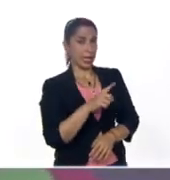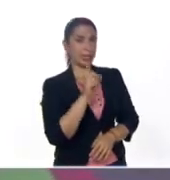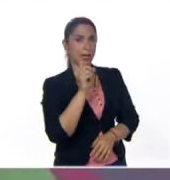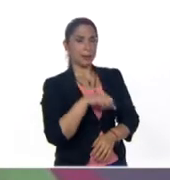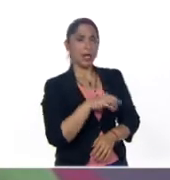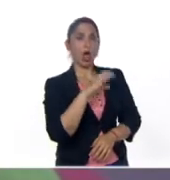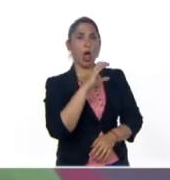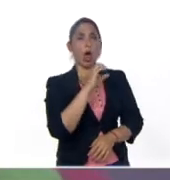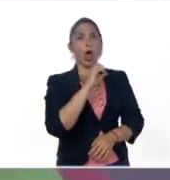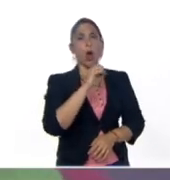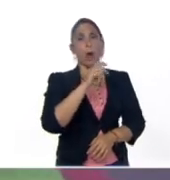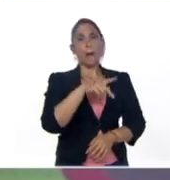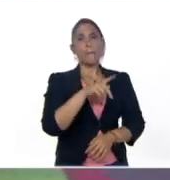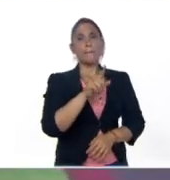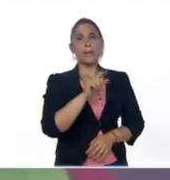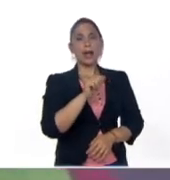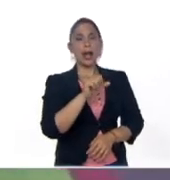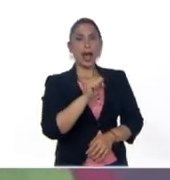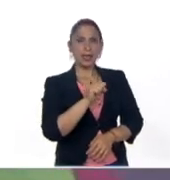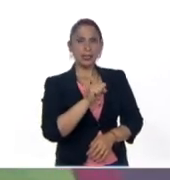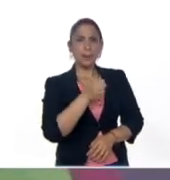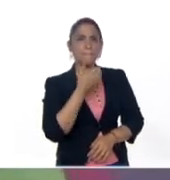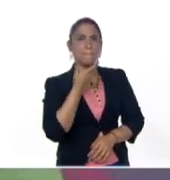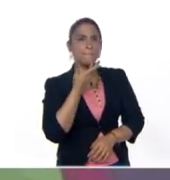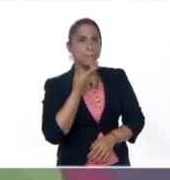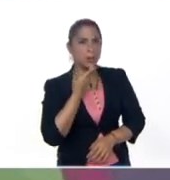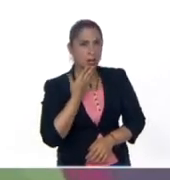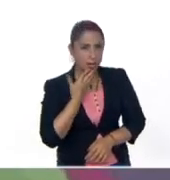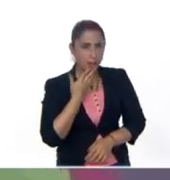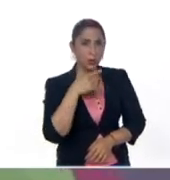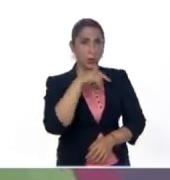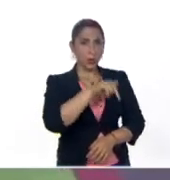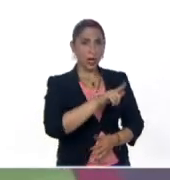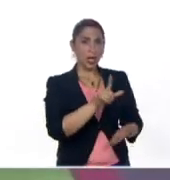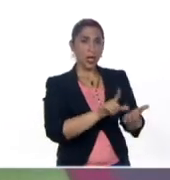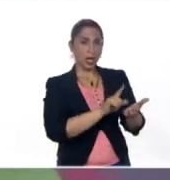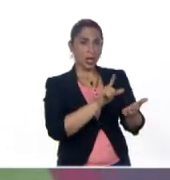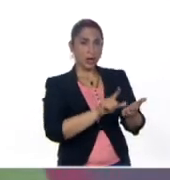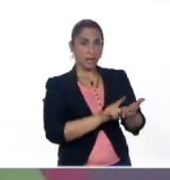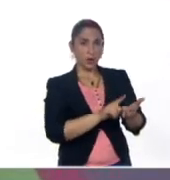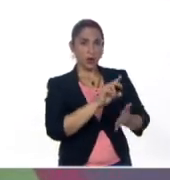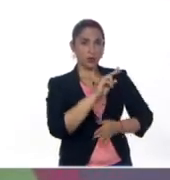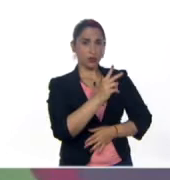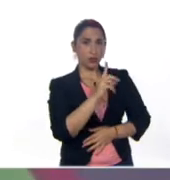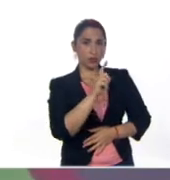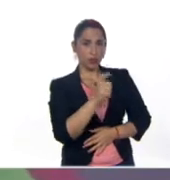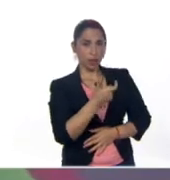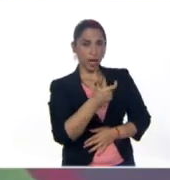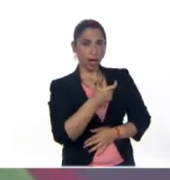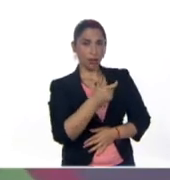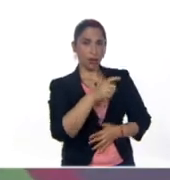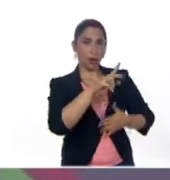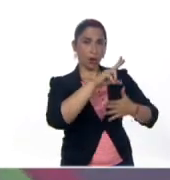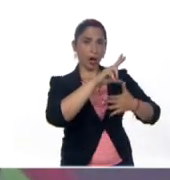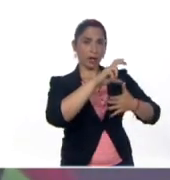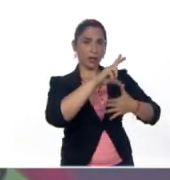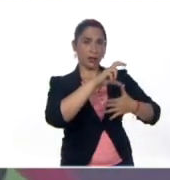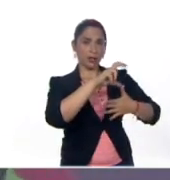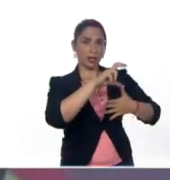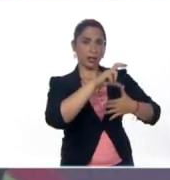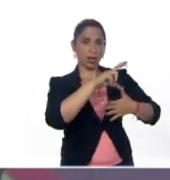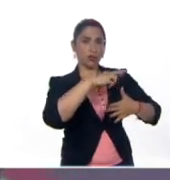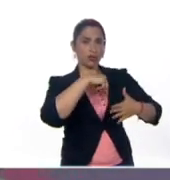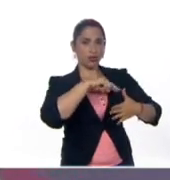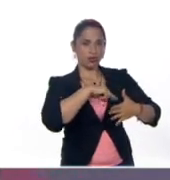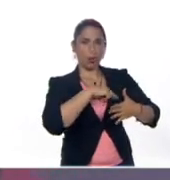coplas, las hermosas coplas. Por ejemplo, acá en el libro de segundo grado de la colección Bicentenario del Cardenalito, el que les